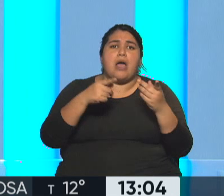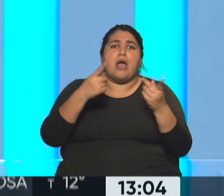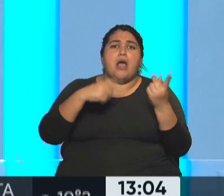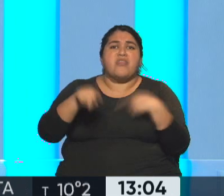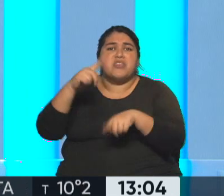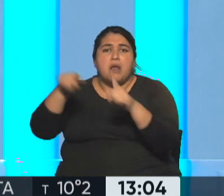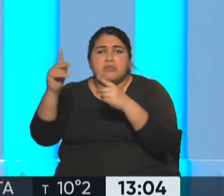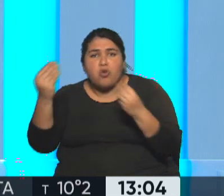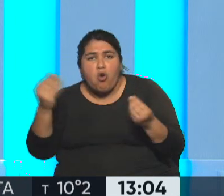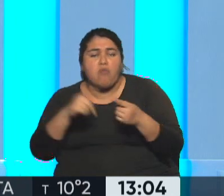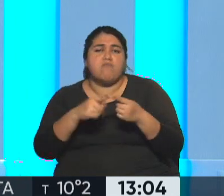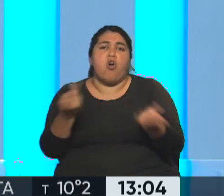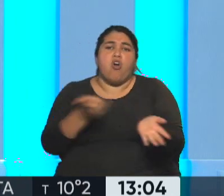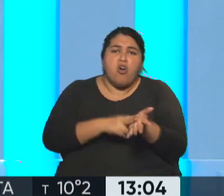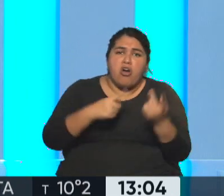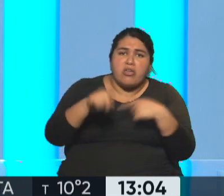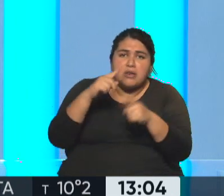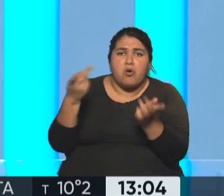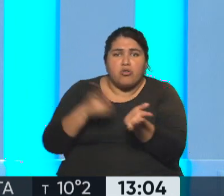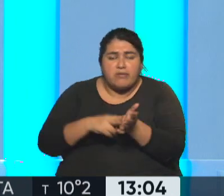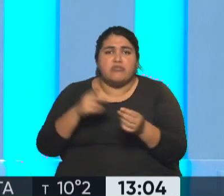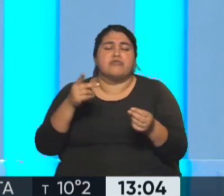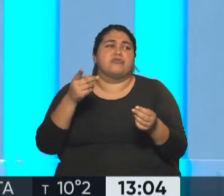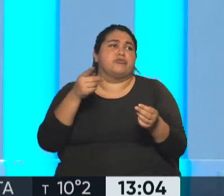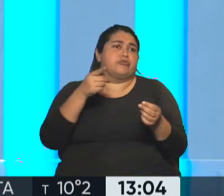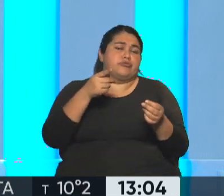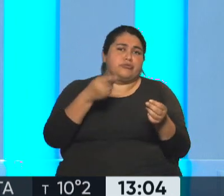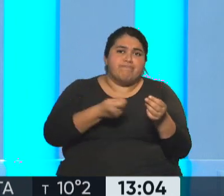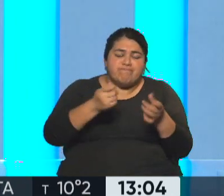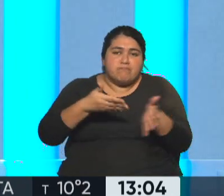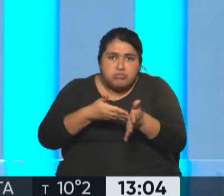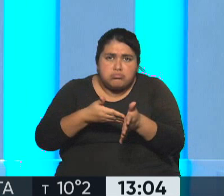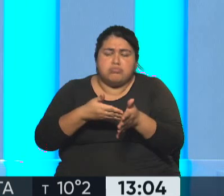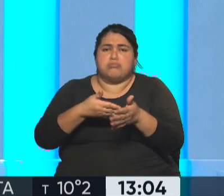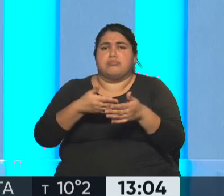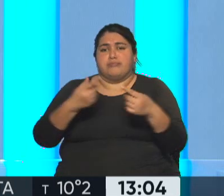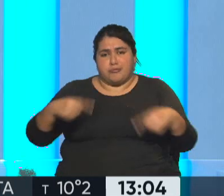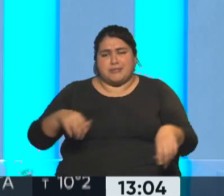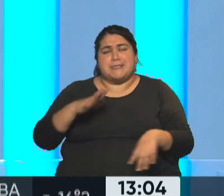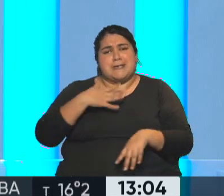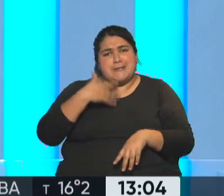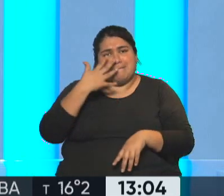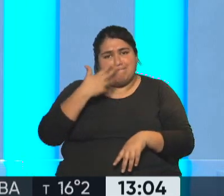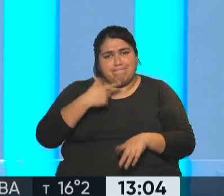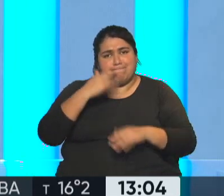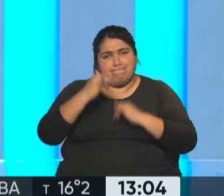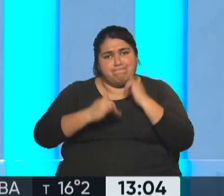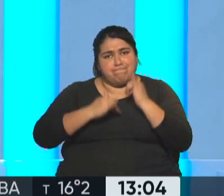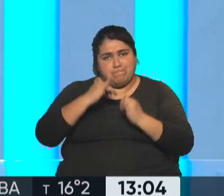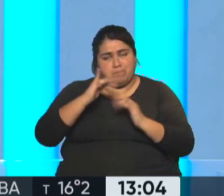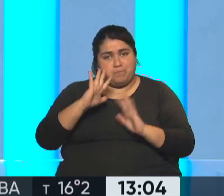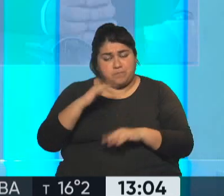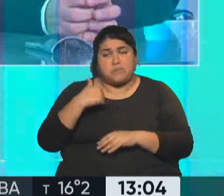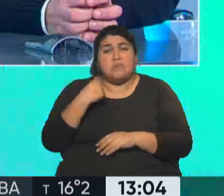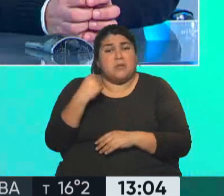su renovación, los obstáculos que existen. Y nosotros nos interesaba mucho, Pablo, hablar de este tema porque, en